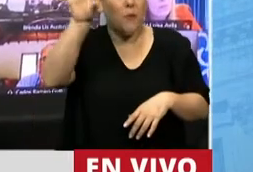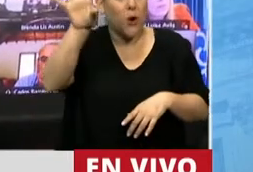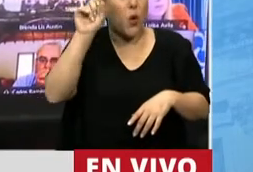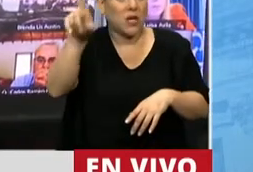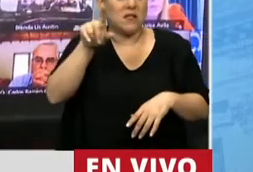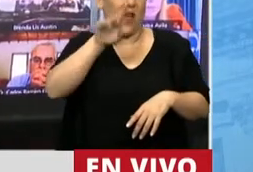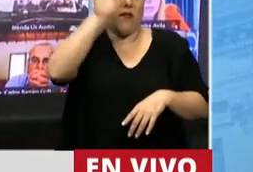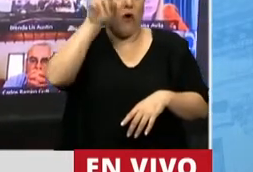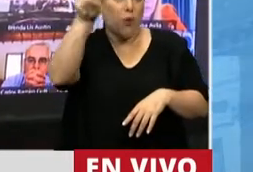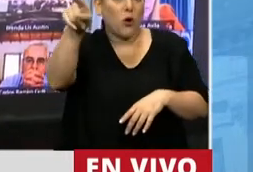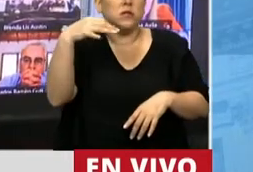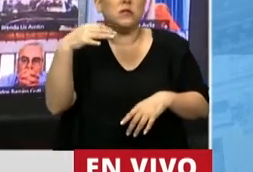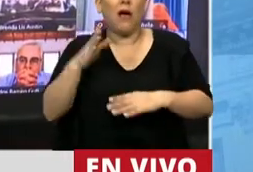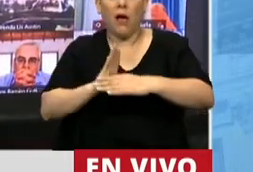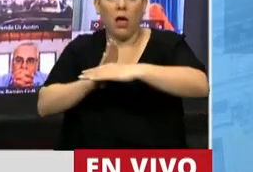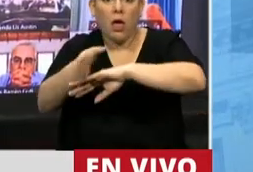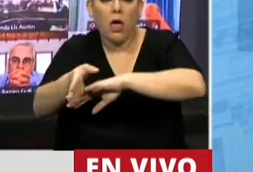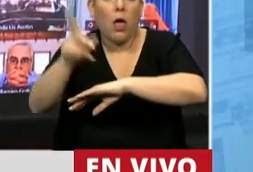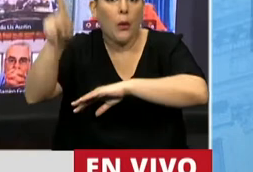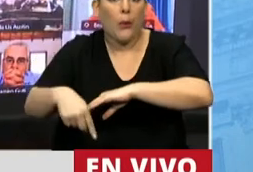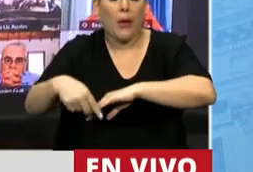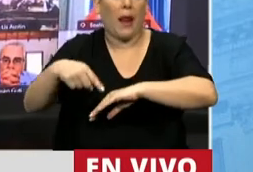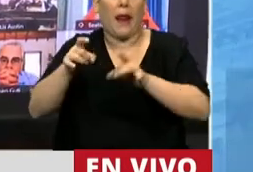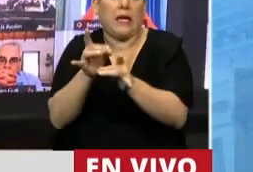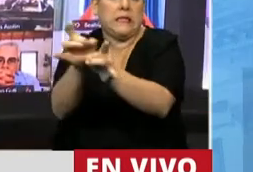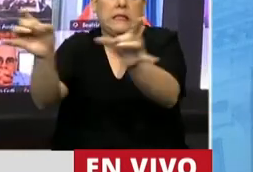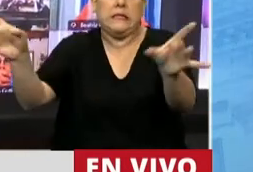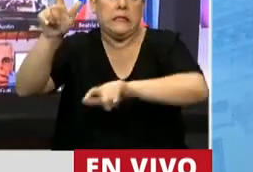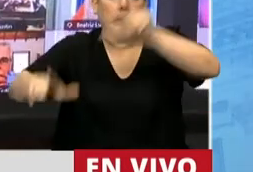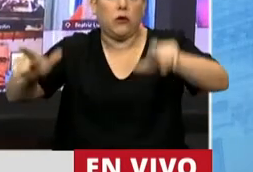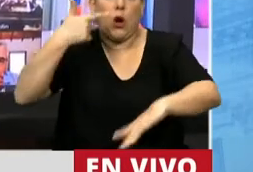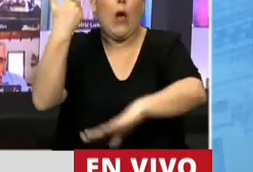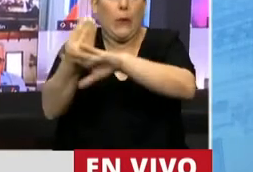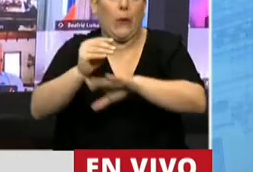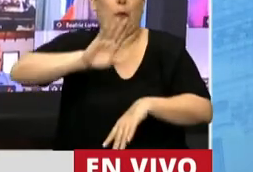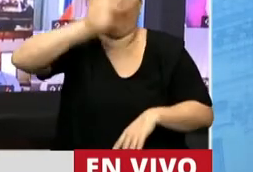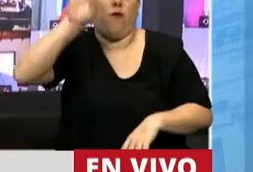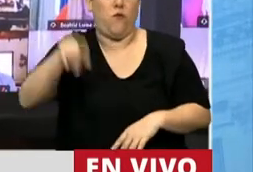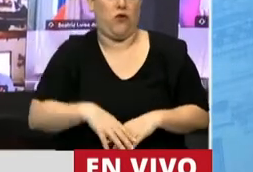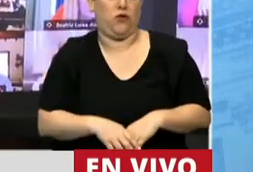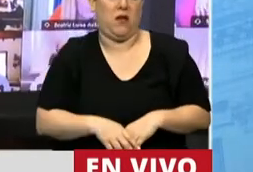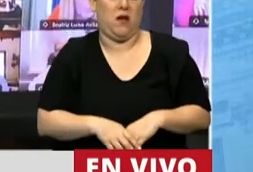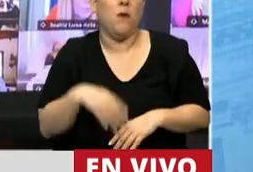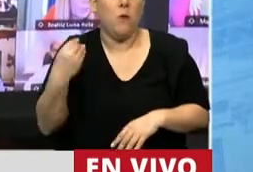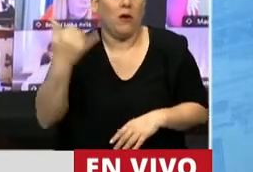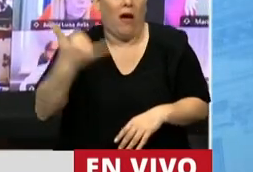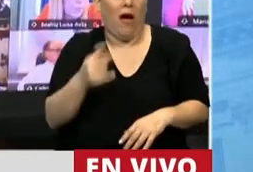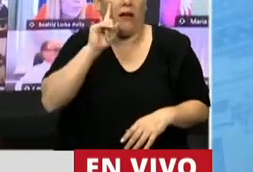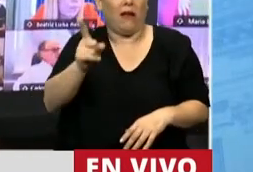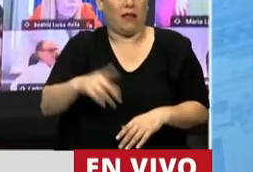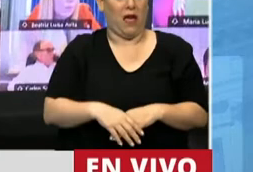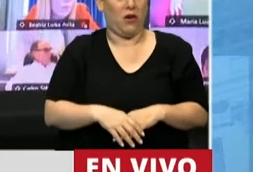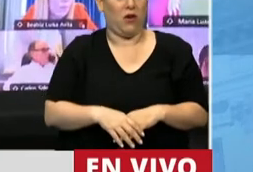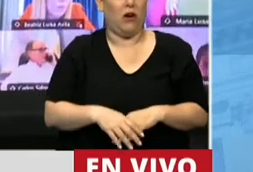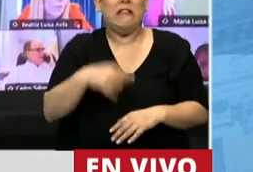modo alguno, podría en riesgo la salud de los más de 600.000 formoseños por no implicar un riesgo su